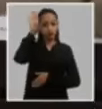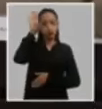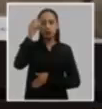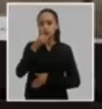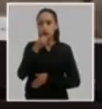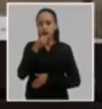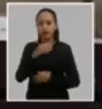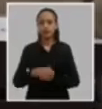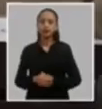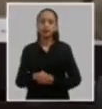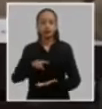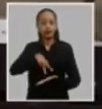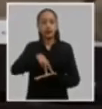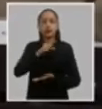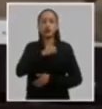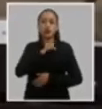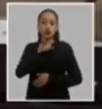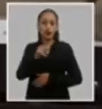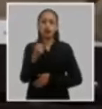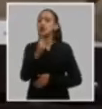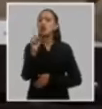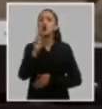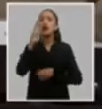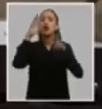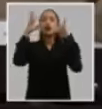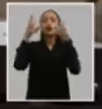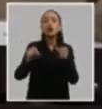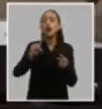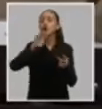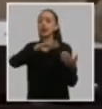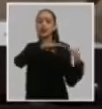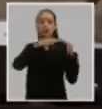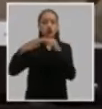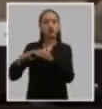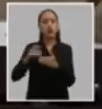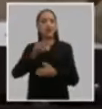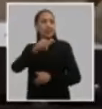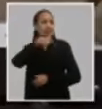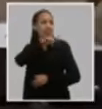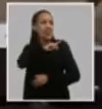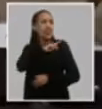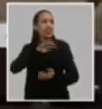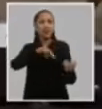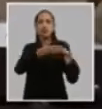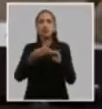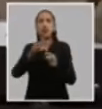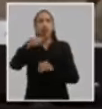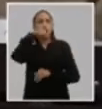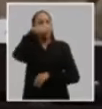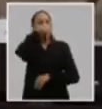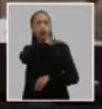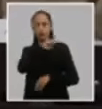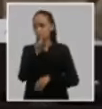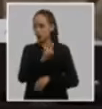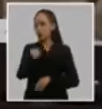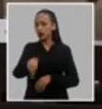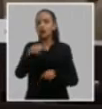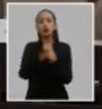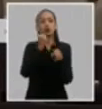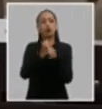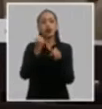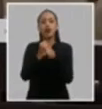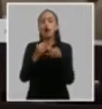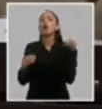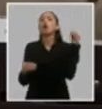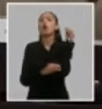que no se trata de un resultado ni de una discusión solamente de ayer ni de hace unos días esto ha tenido un trabajo fuerte